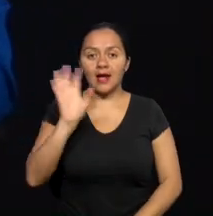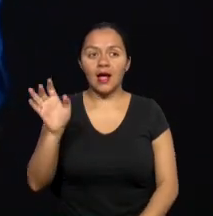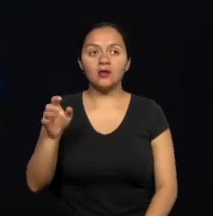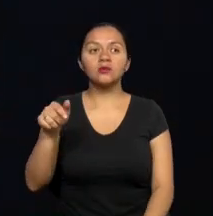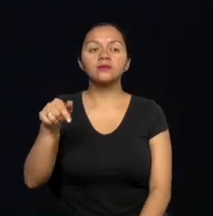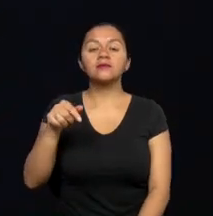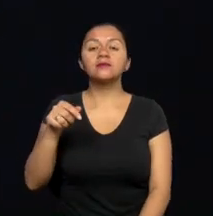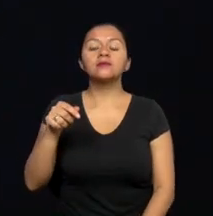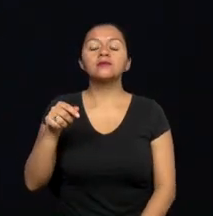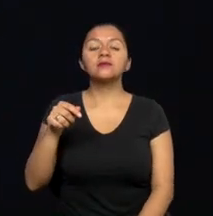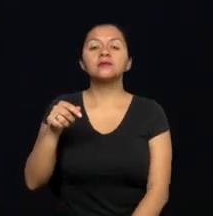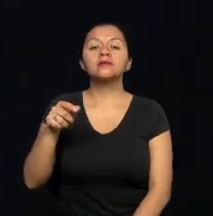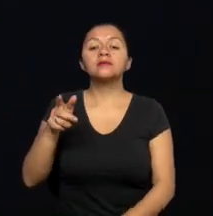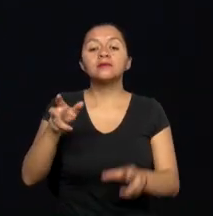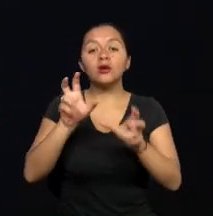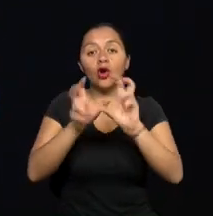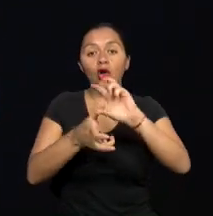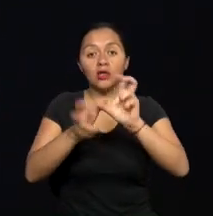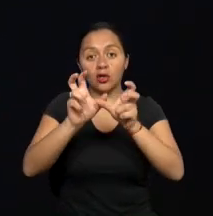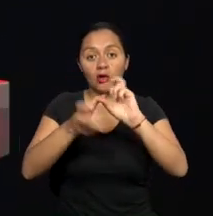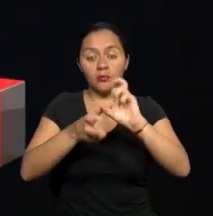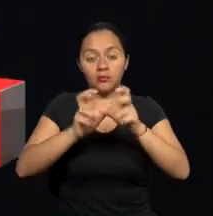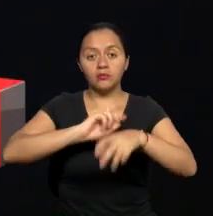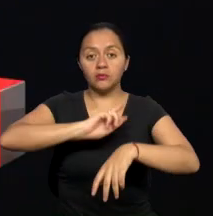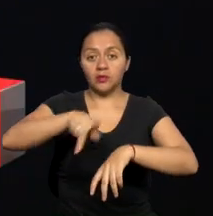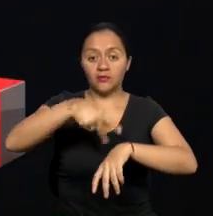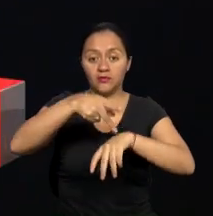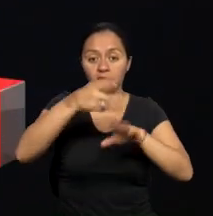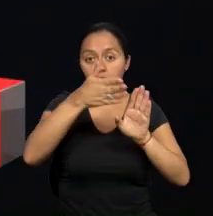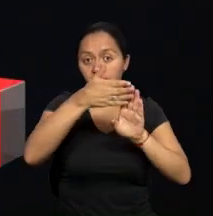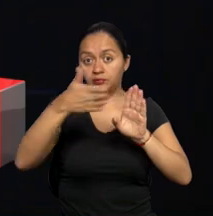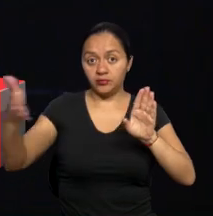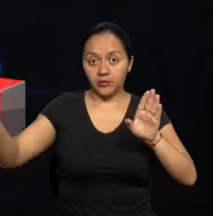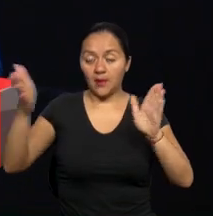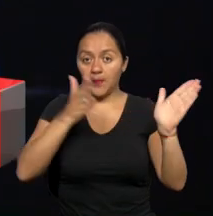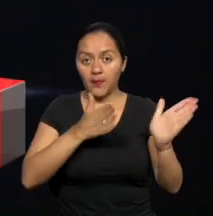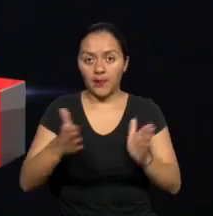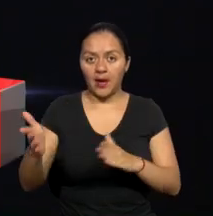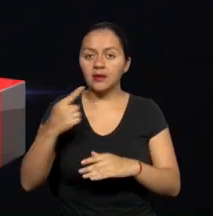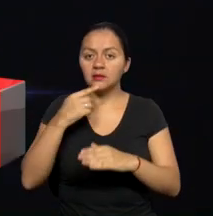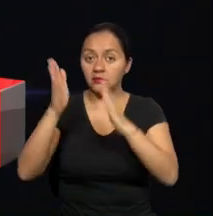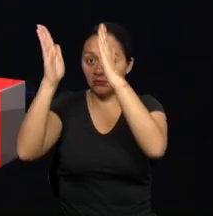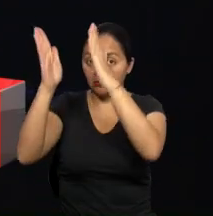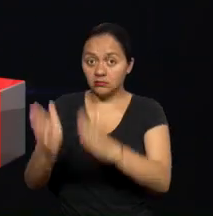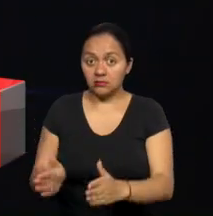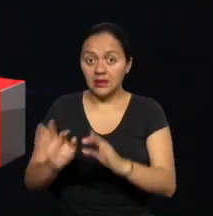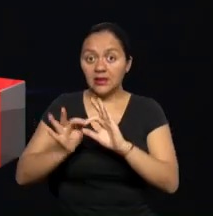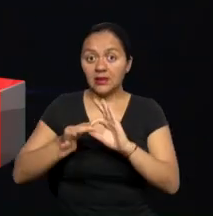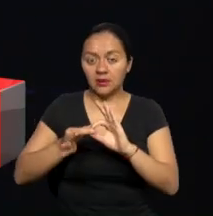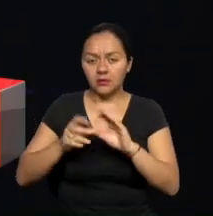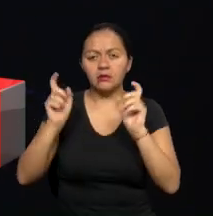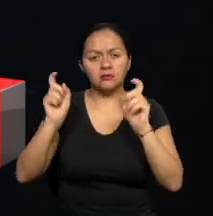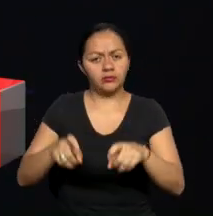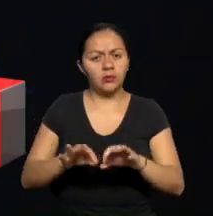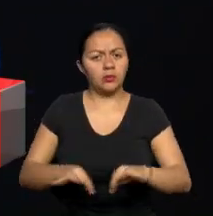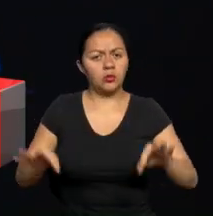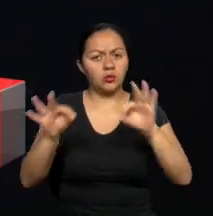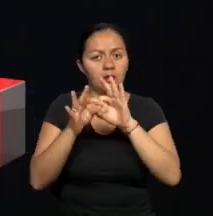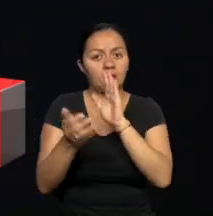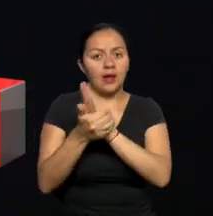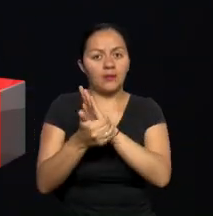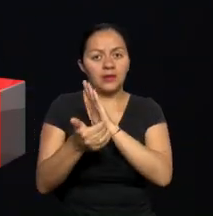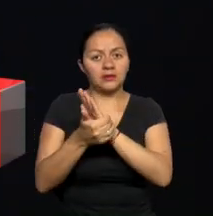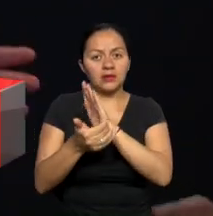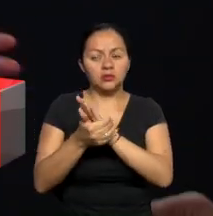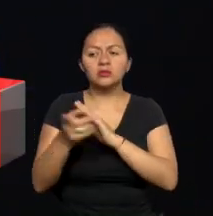propuesta del plan de profesionalización, consideraron la importancia de que el intérprete de lengua de señas sea capacitado, ¿no es cierto? ¿Qué